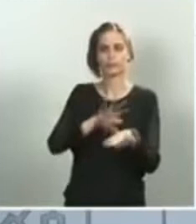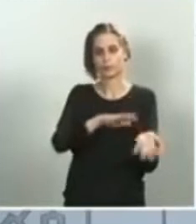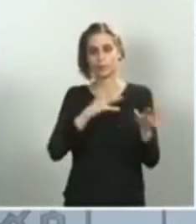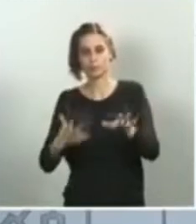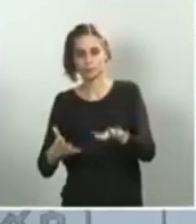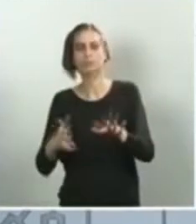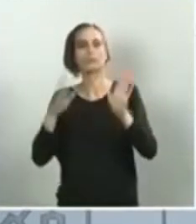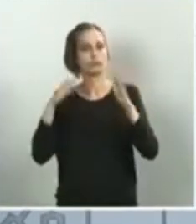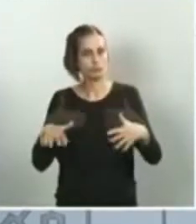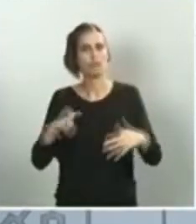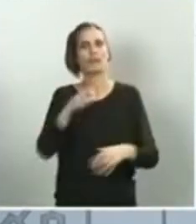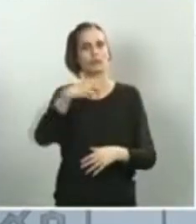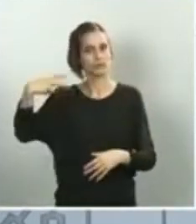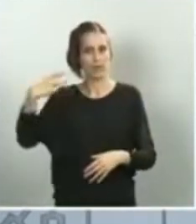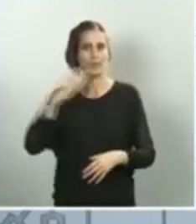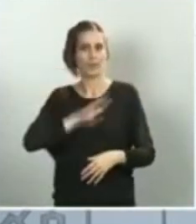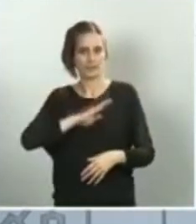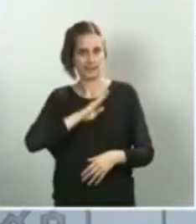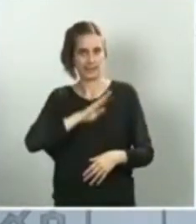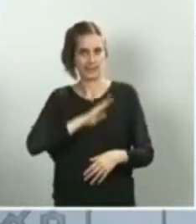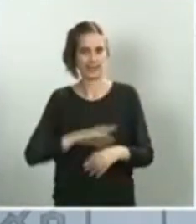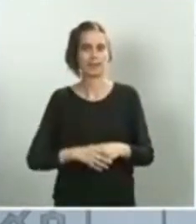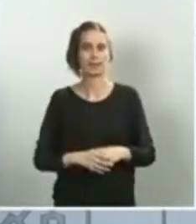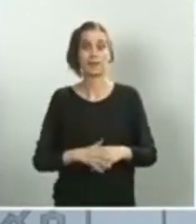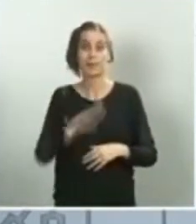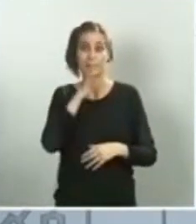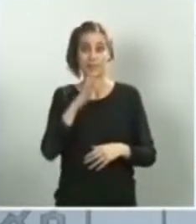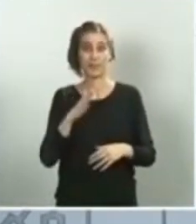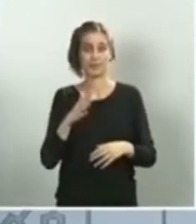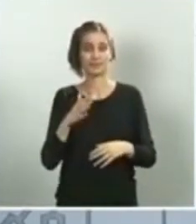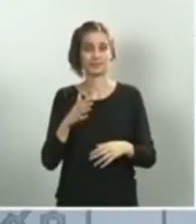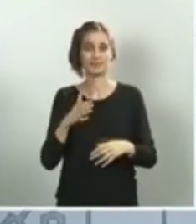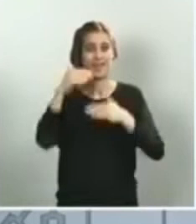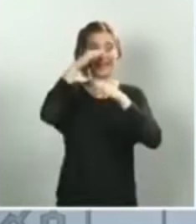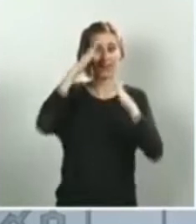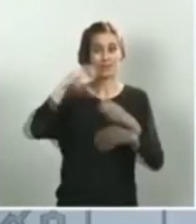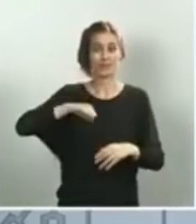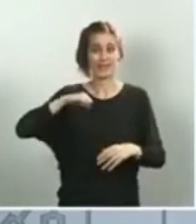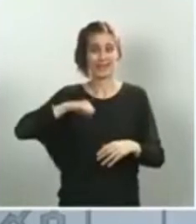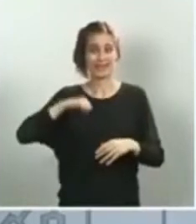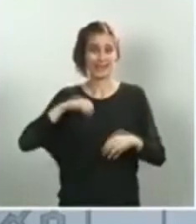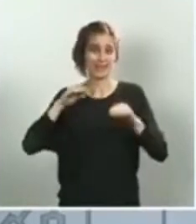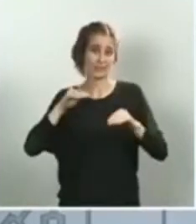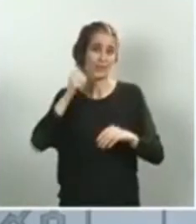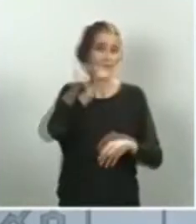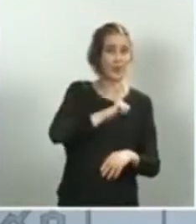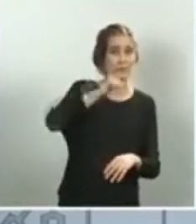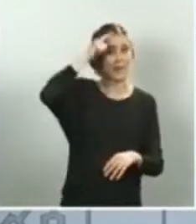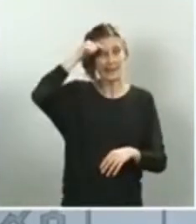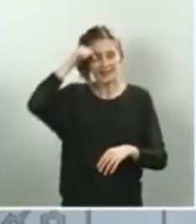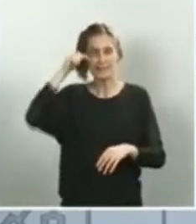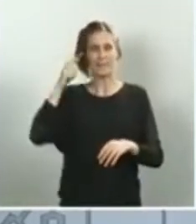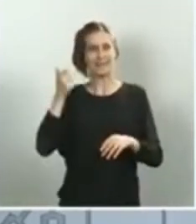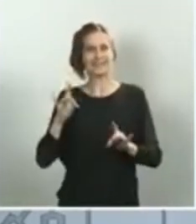posibilidades de atención sanitaria a estas ciudades, por su ubicación, eran más delicadas que en el resto de la